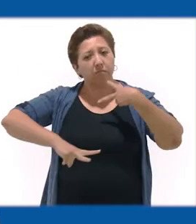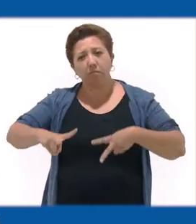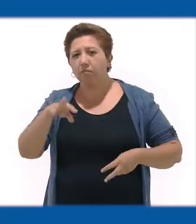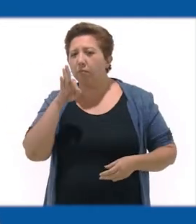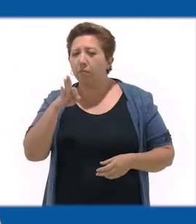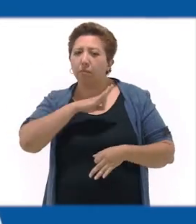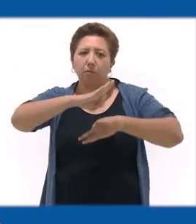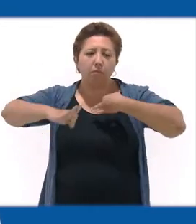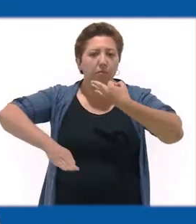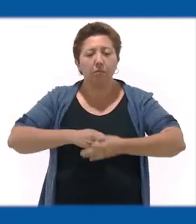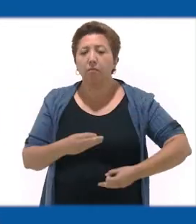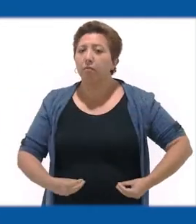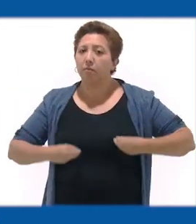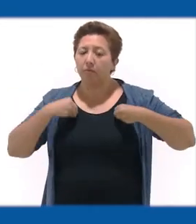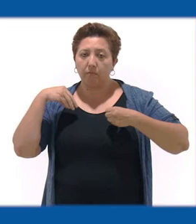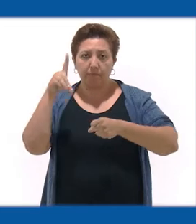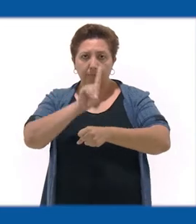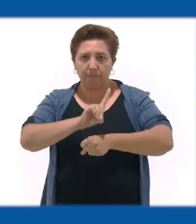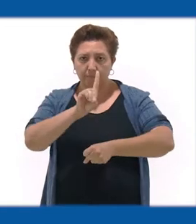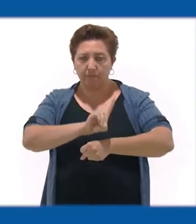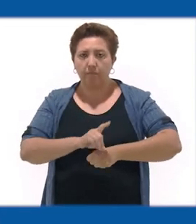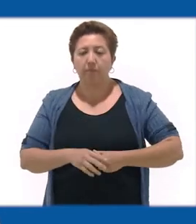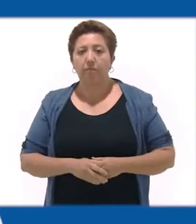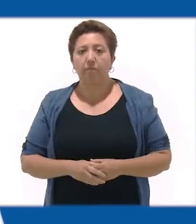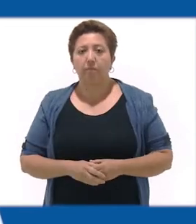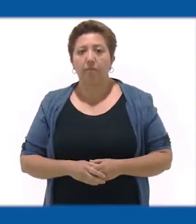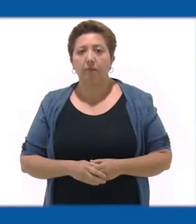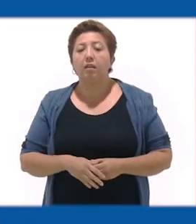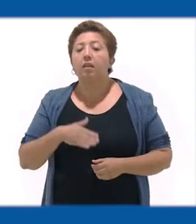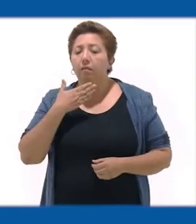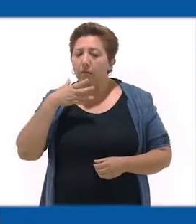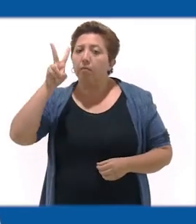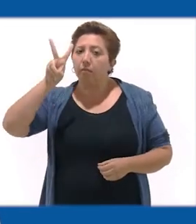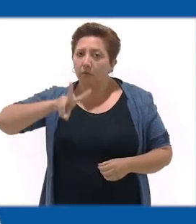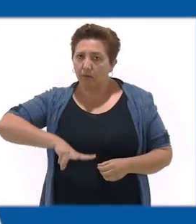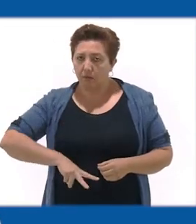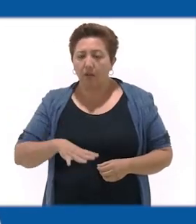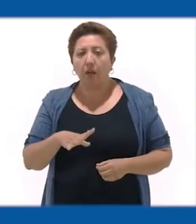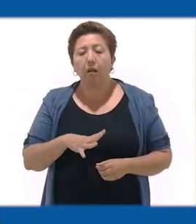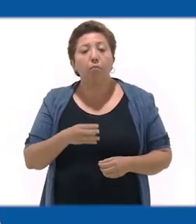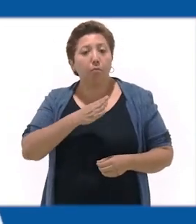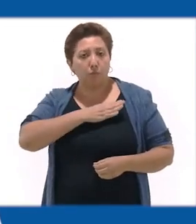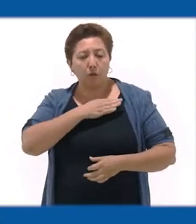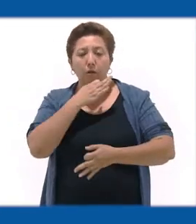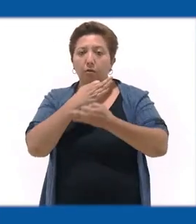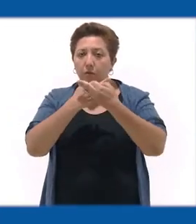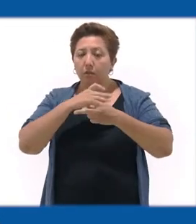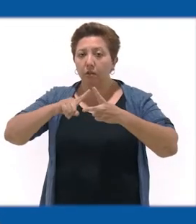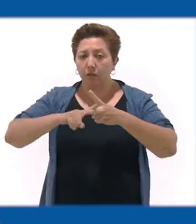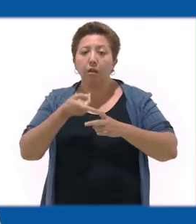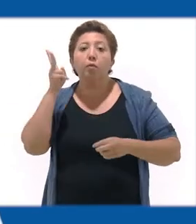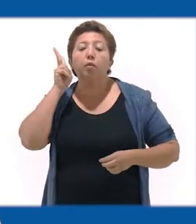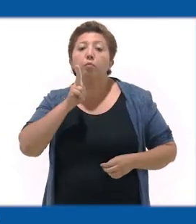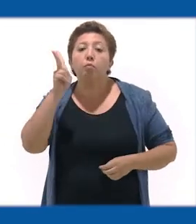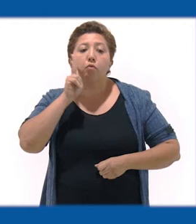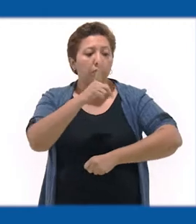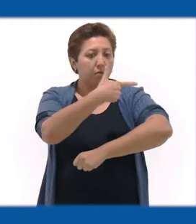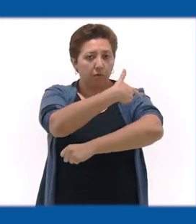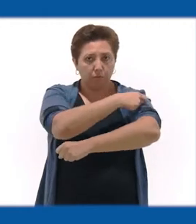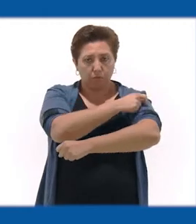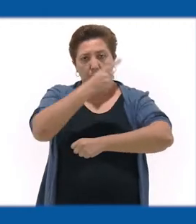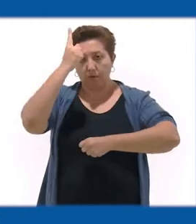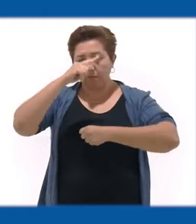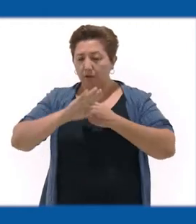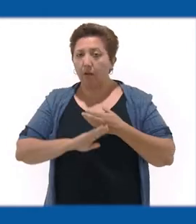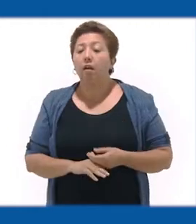afectar en todos los aspectos de nuestra vida diaria. Si bien es cierto que hay alentadoras noticias porque hemos iniciado pruebas de las vacunas contra el